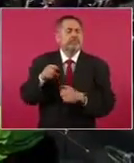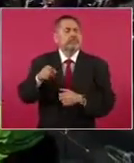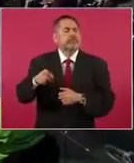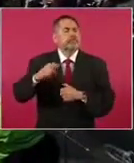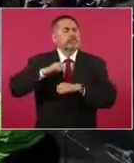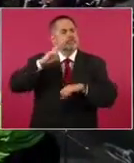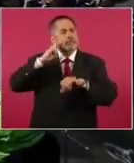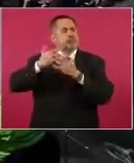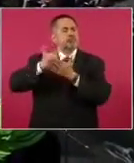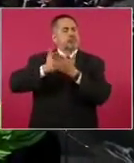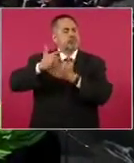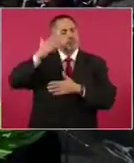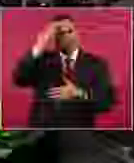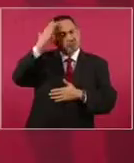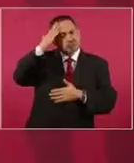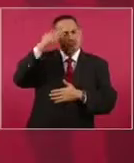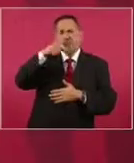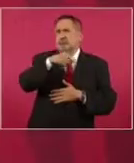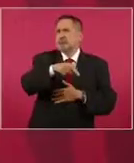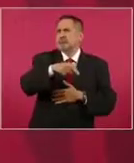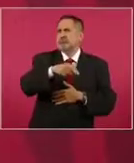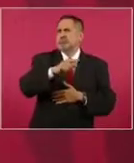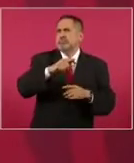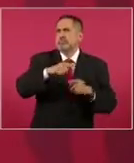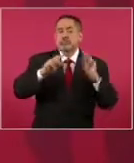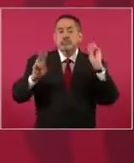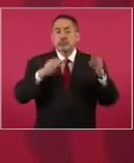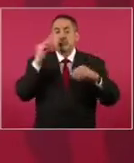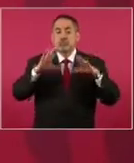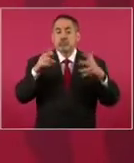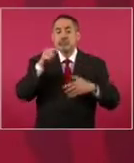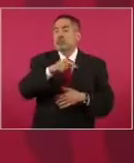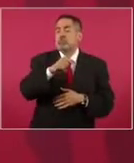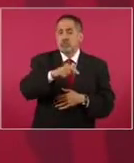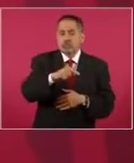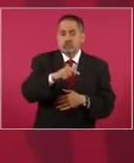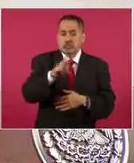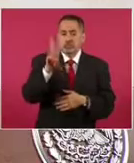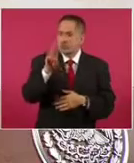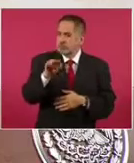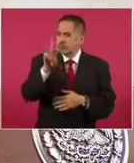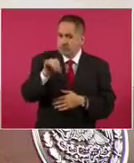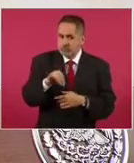gerente mundial de Walmart